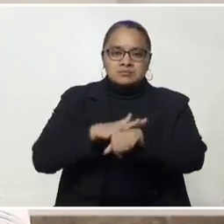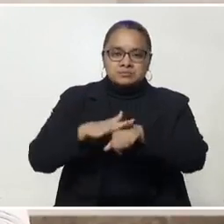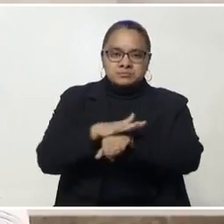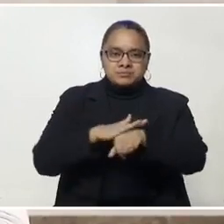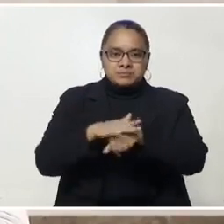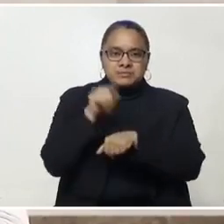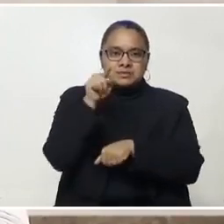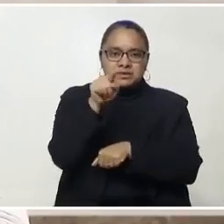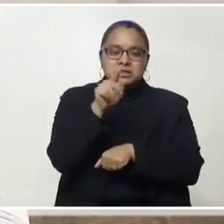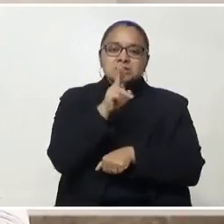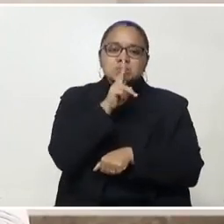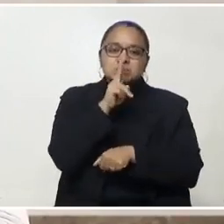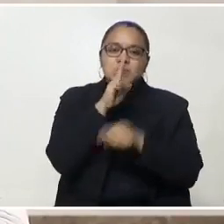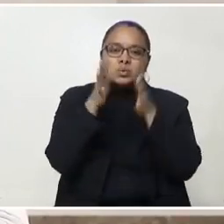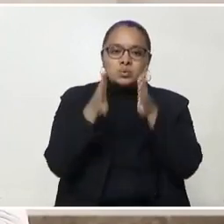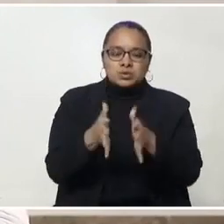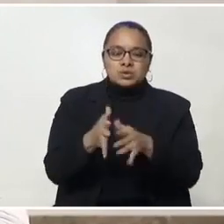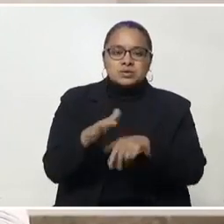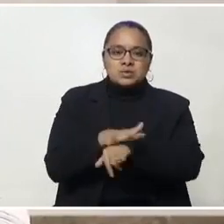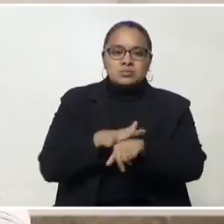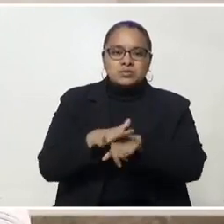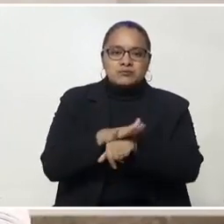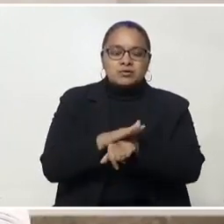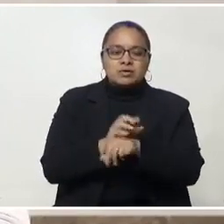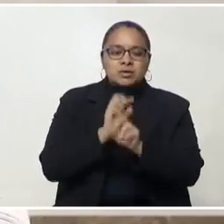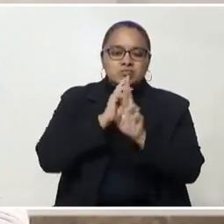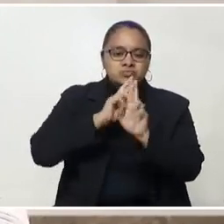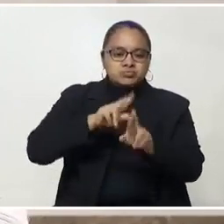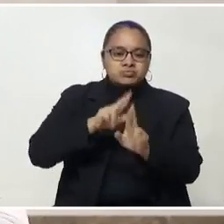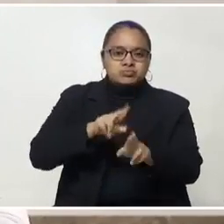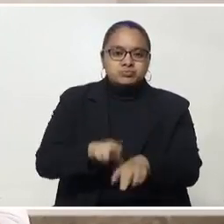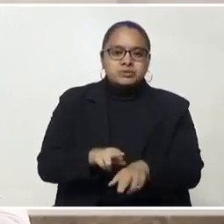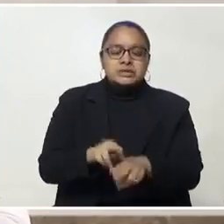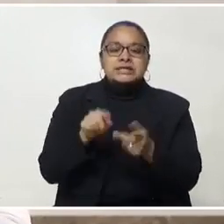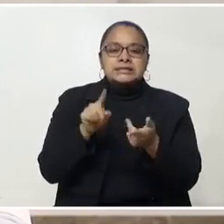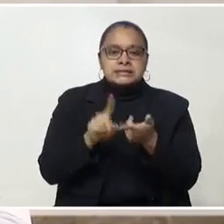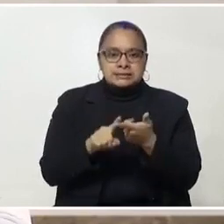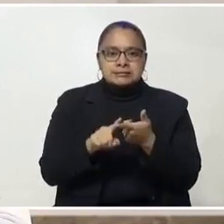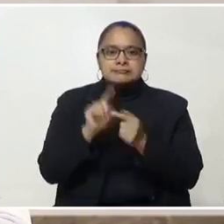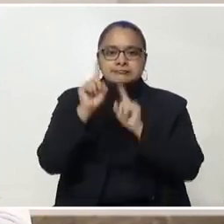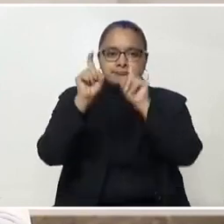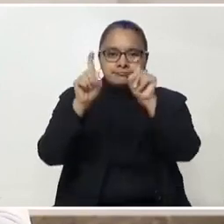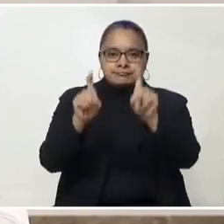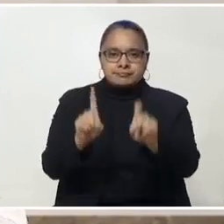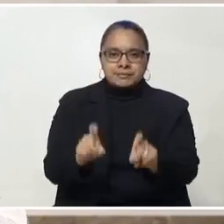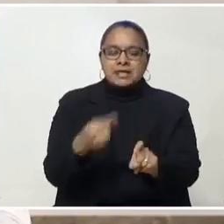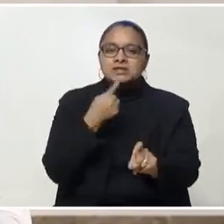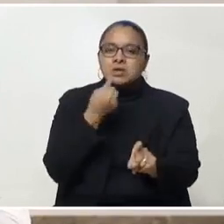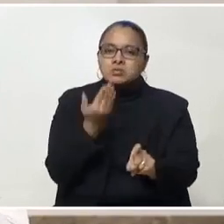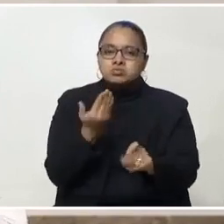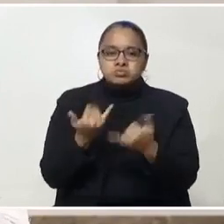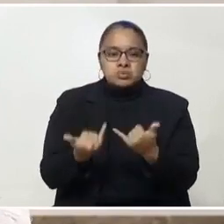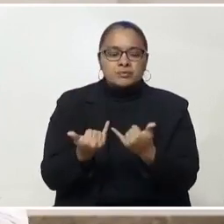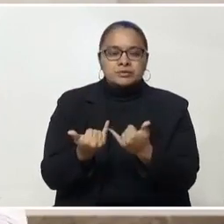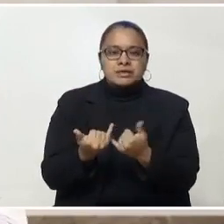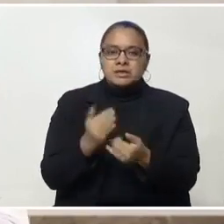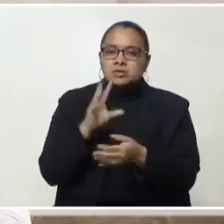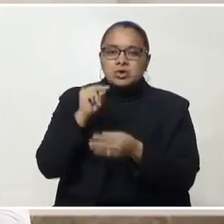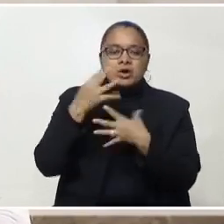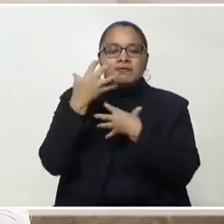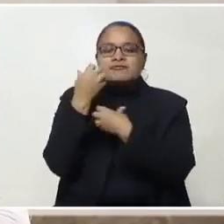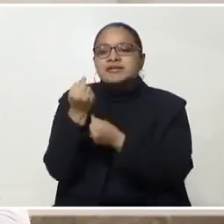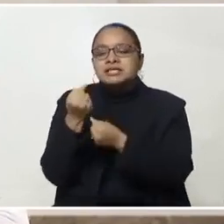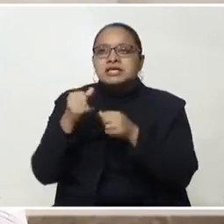que ingrese al sitio y complete las preguntas. No es momento de confiarse, es momento de combatir la